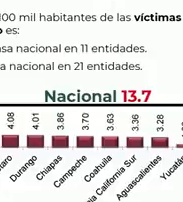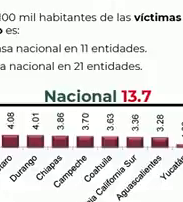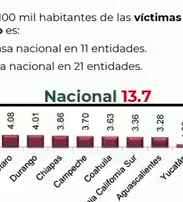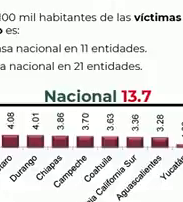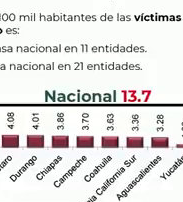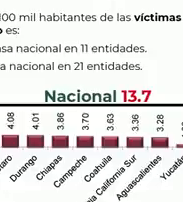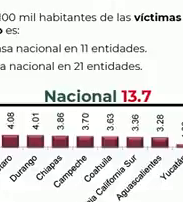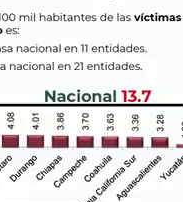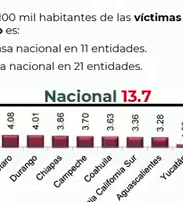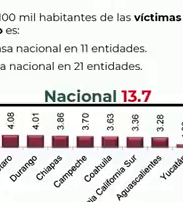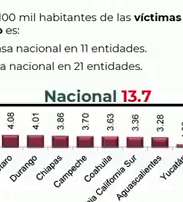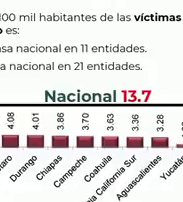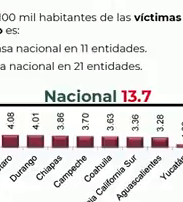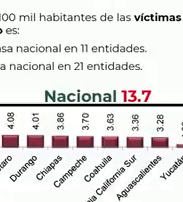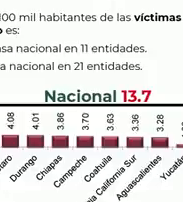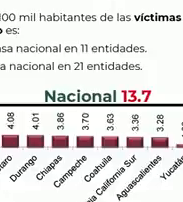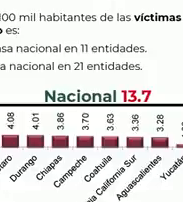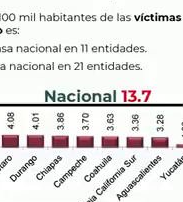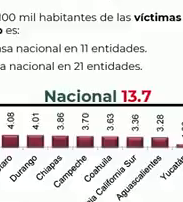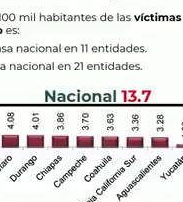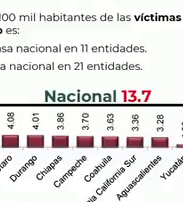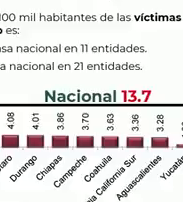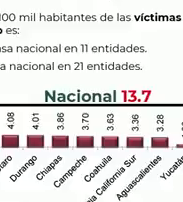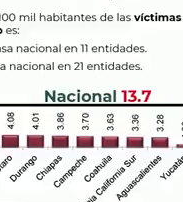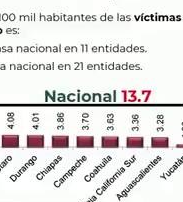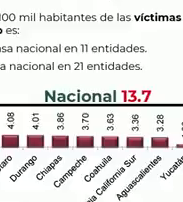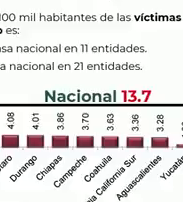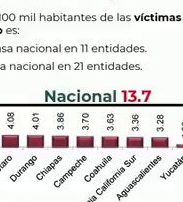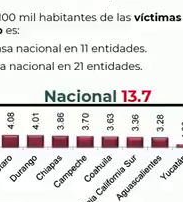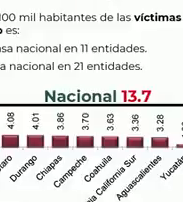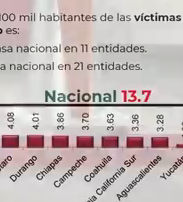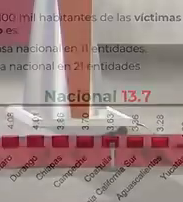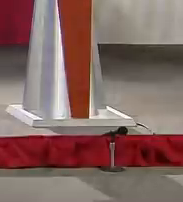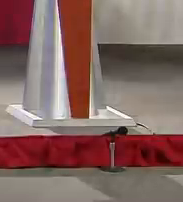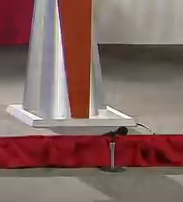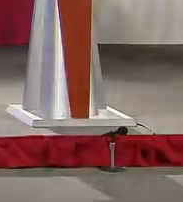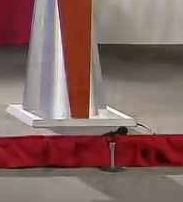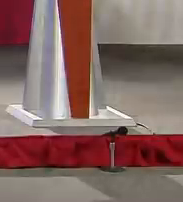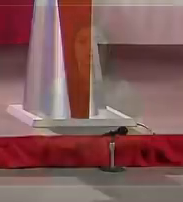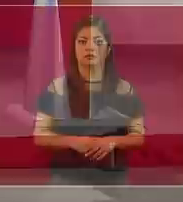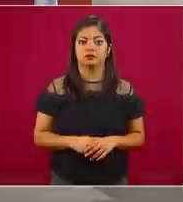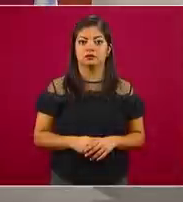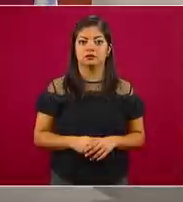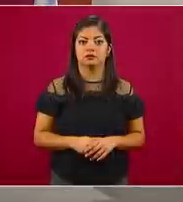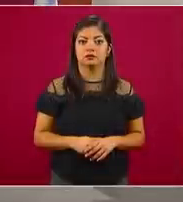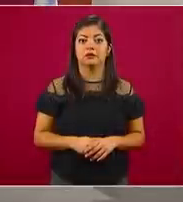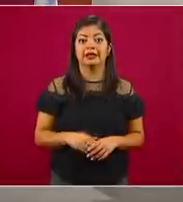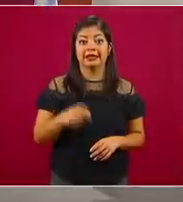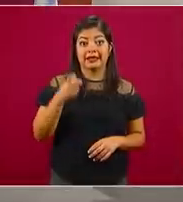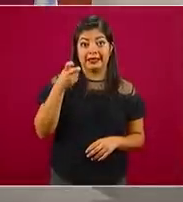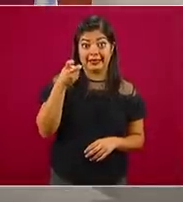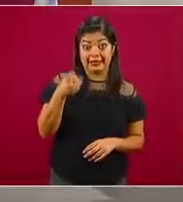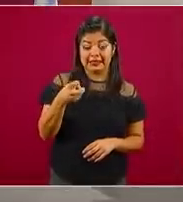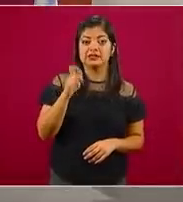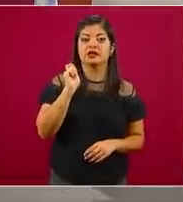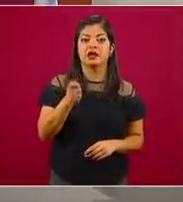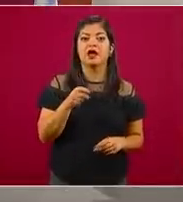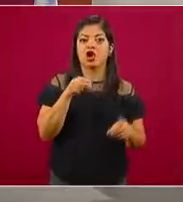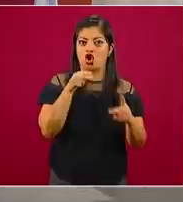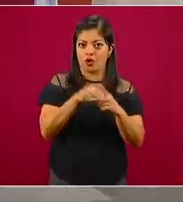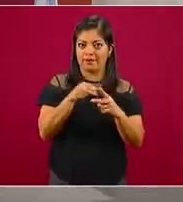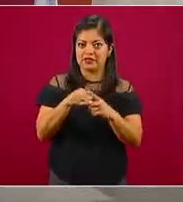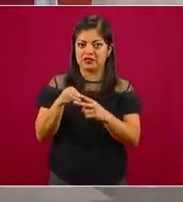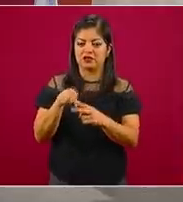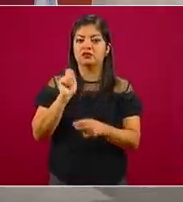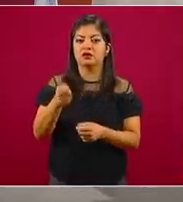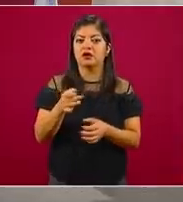De más a menos, bueno, pues ya ustedes pueden analizarlo. Adelante, por favor. Esta es homicidio doloso por